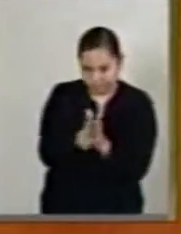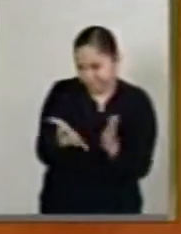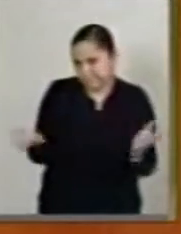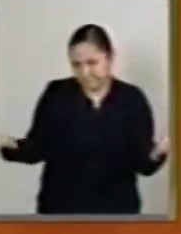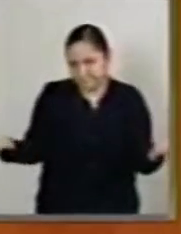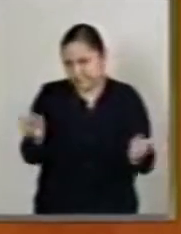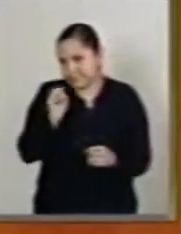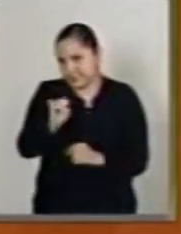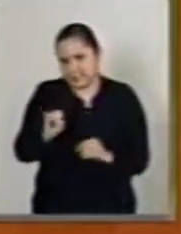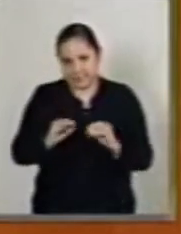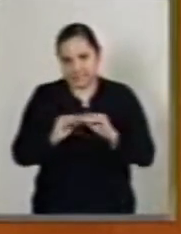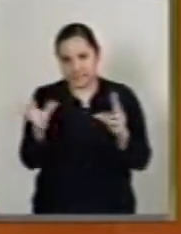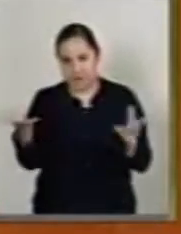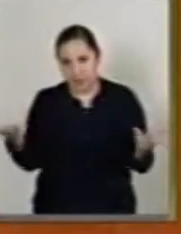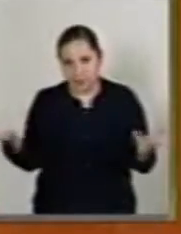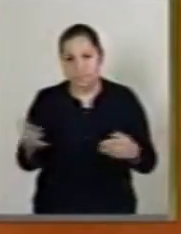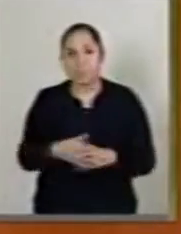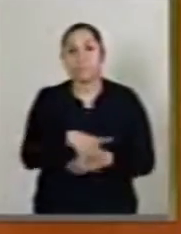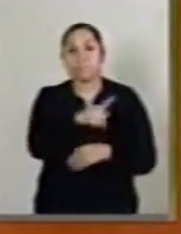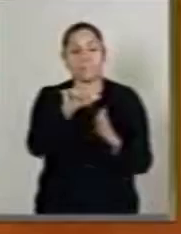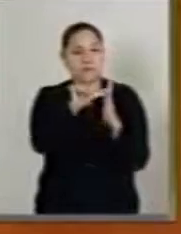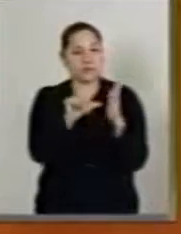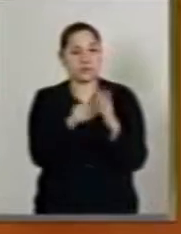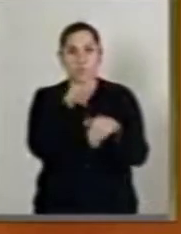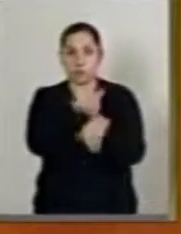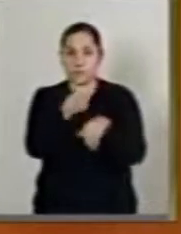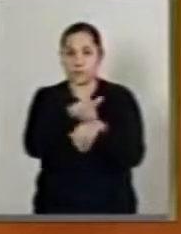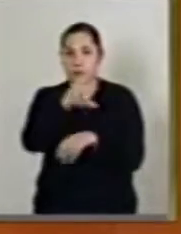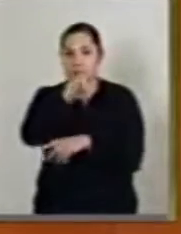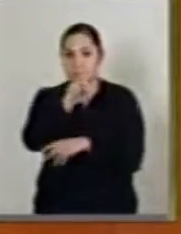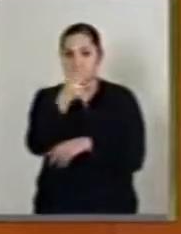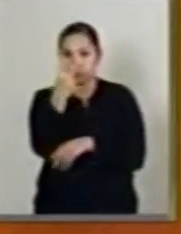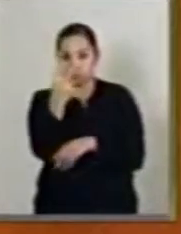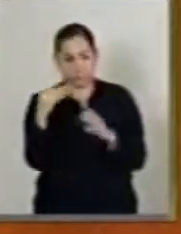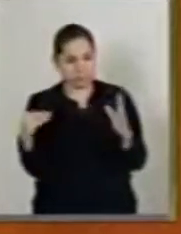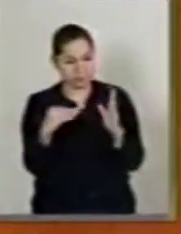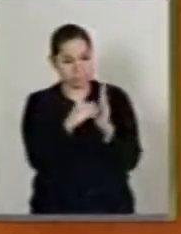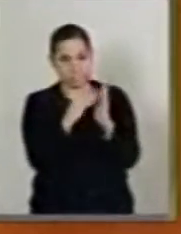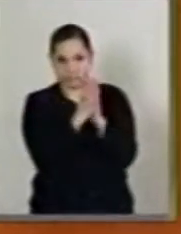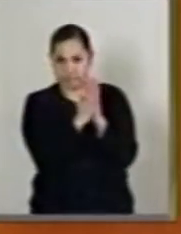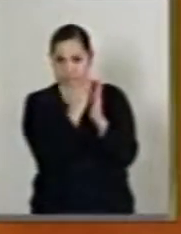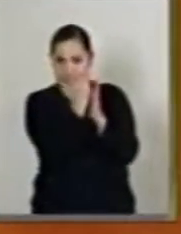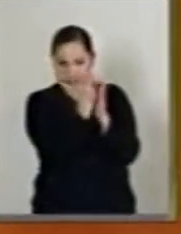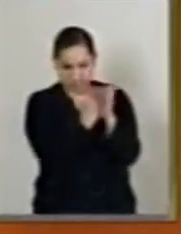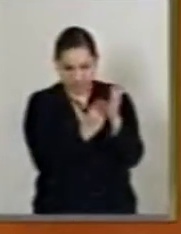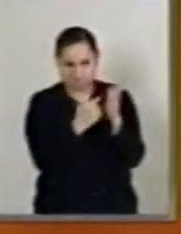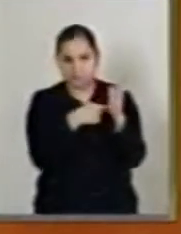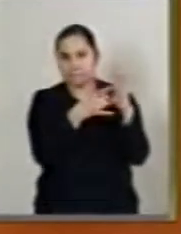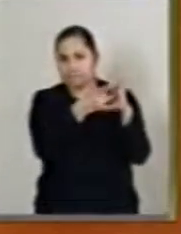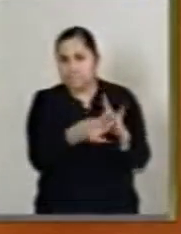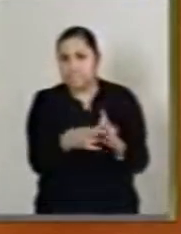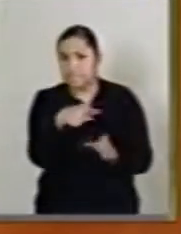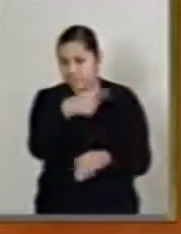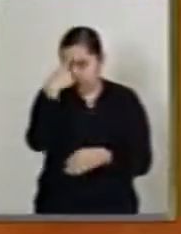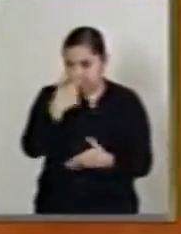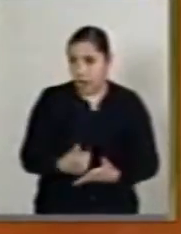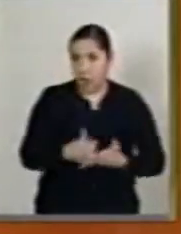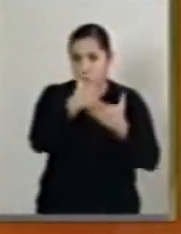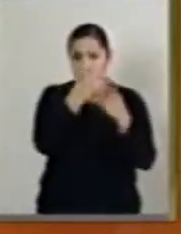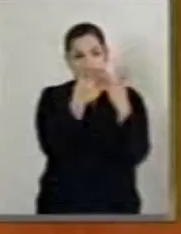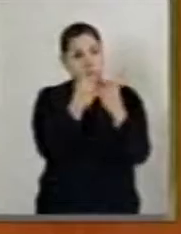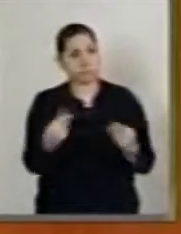La medida del artículo 32 y todos sus correlativos la resolvía, por supuesto que no.